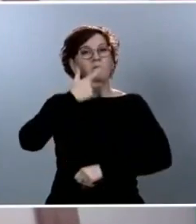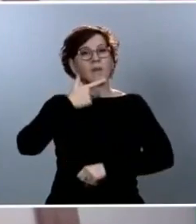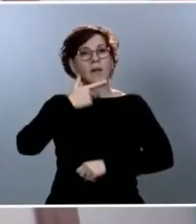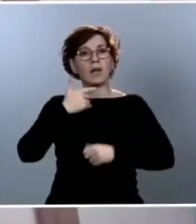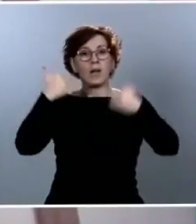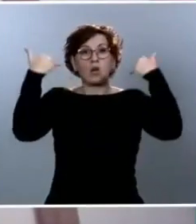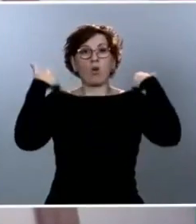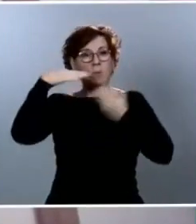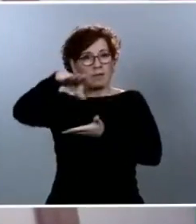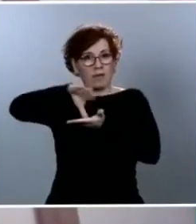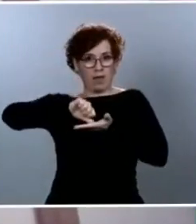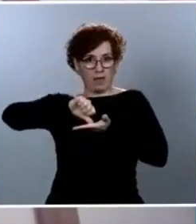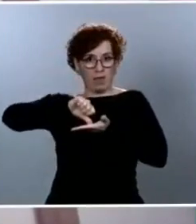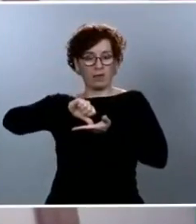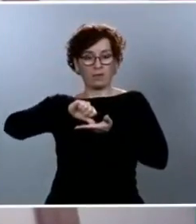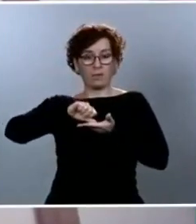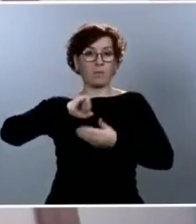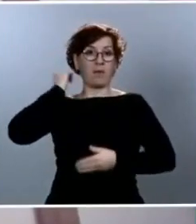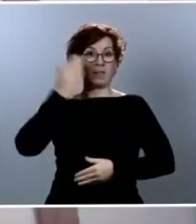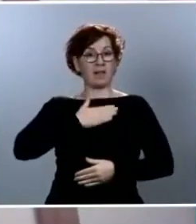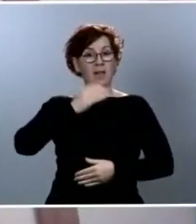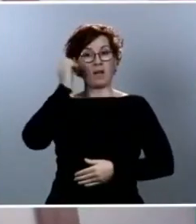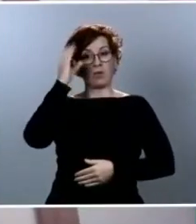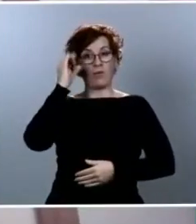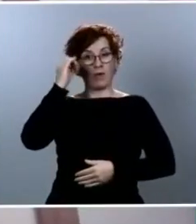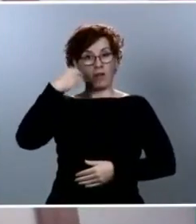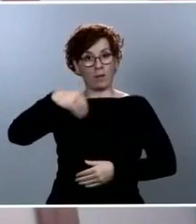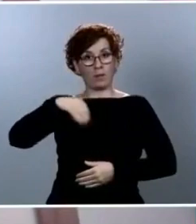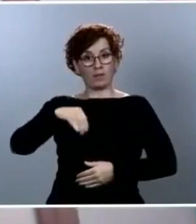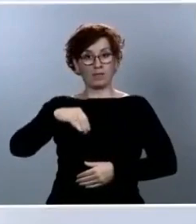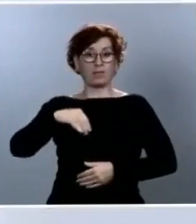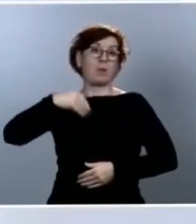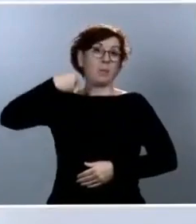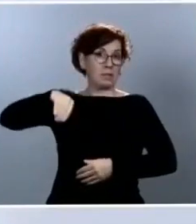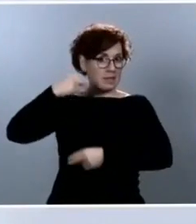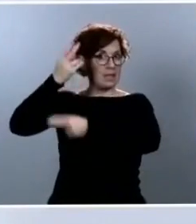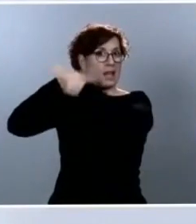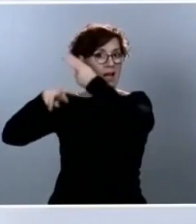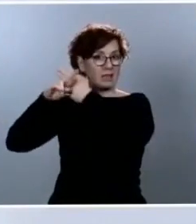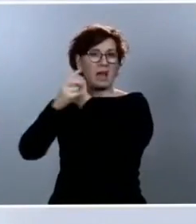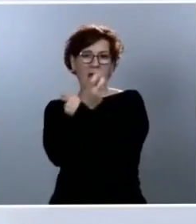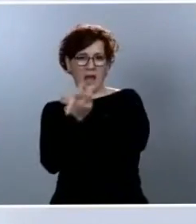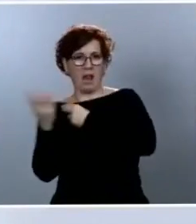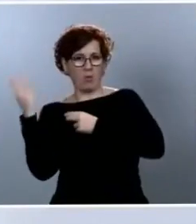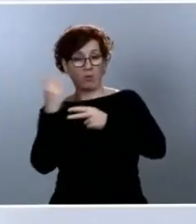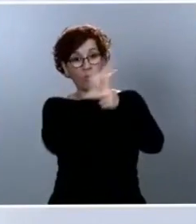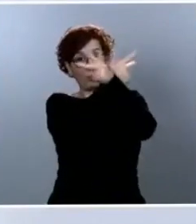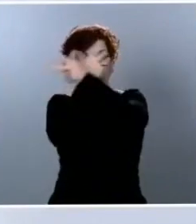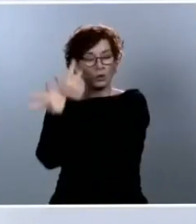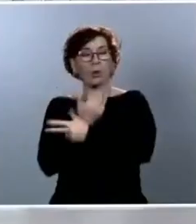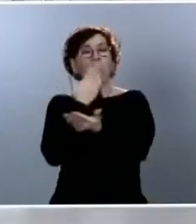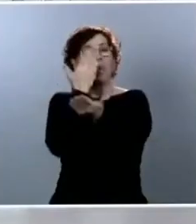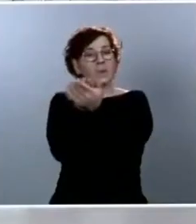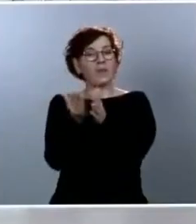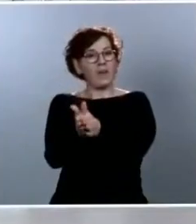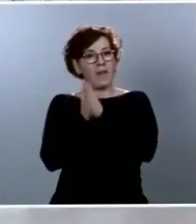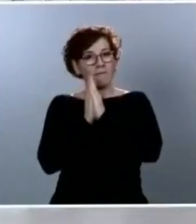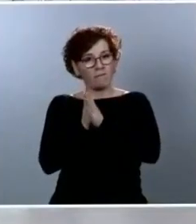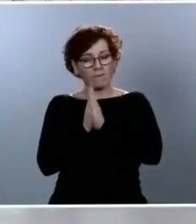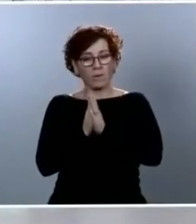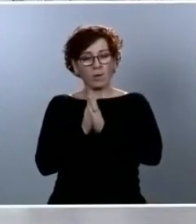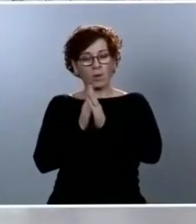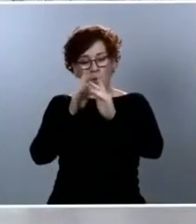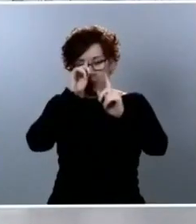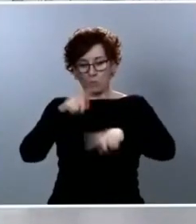conferencia de presidentes, el presidente de la Generalitat y otros presidentes le van a pedir que les deje aplicar sus propios planes de desescalada. ¿Qué les va a